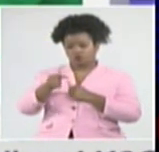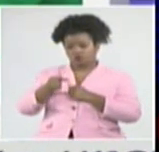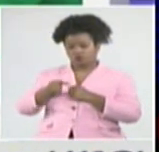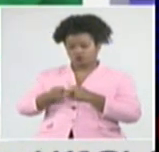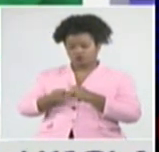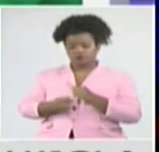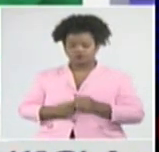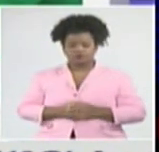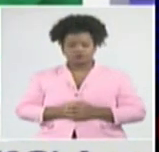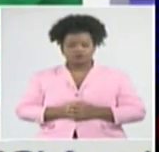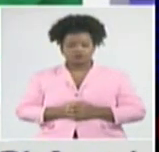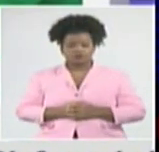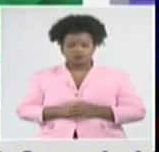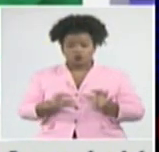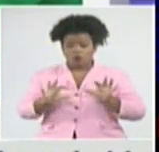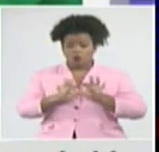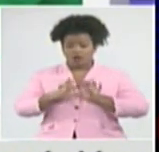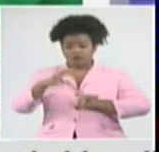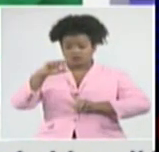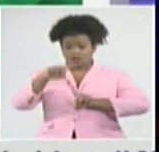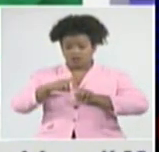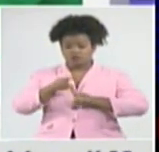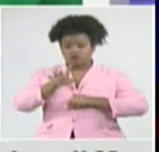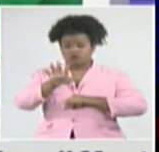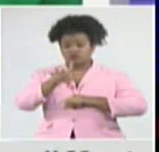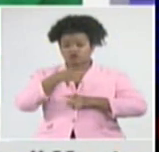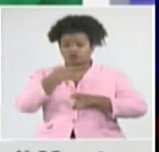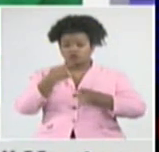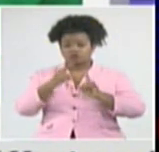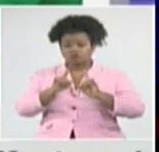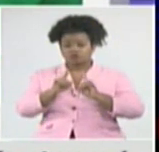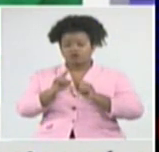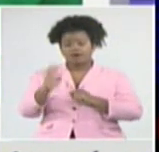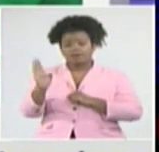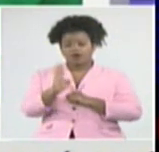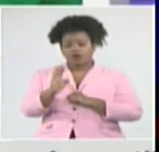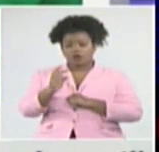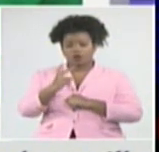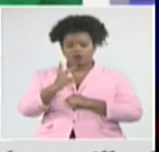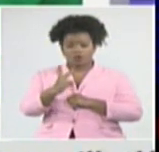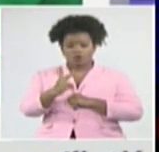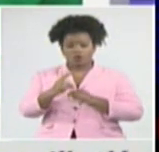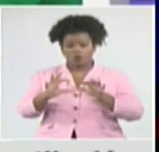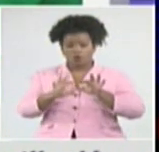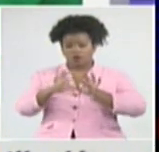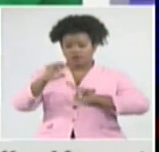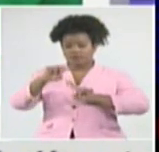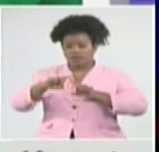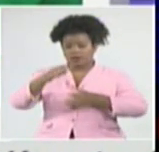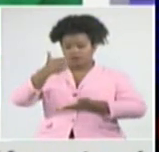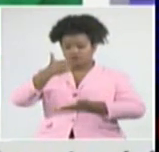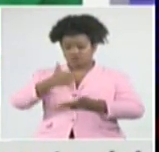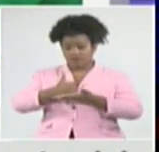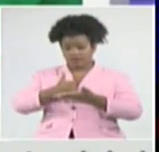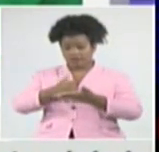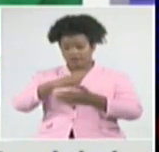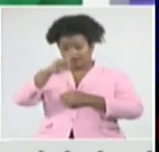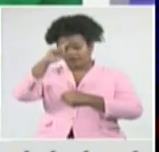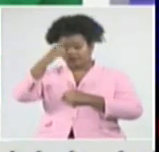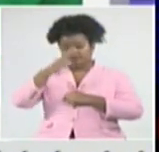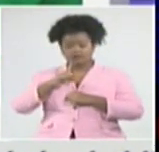En Guantánamo, los cinco fallecidos. De Baracoa, dos. De Guantánamo y El Salvador, y Manuel Tamés, un fallecido.